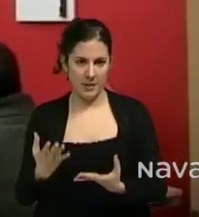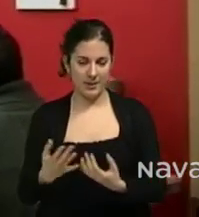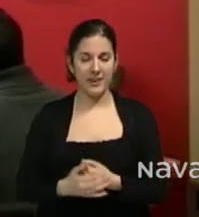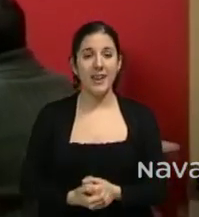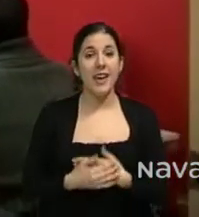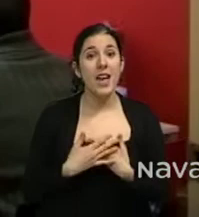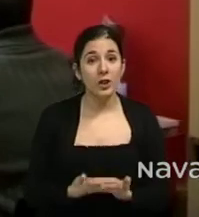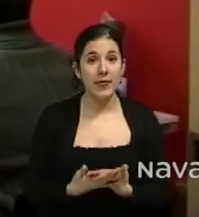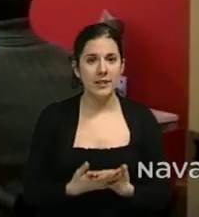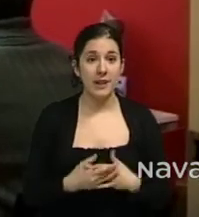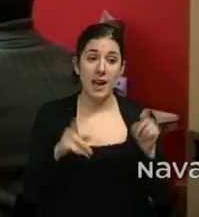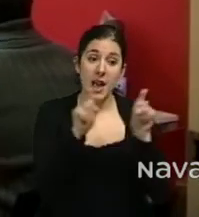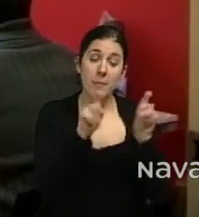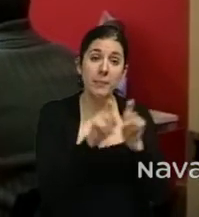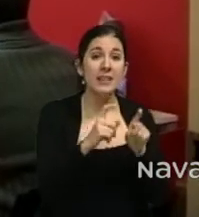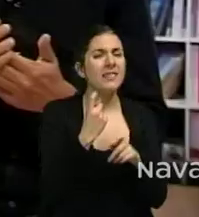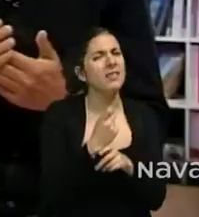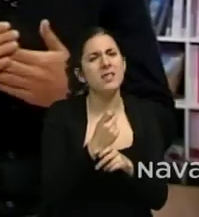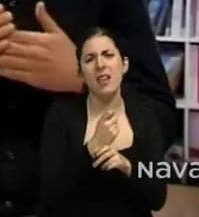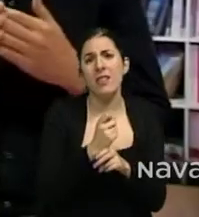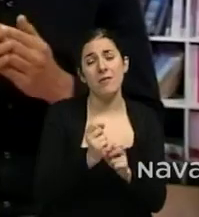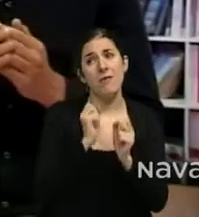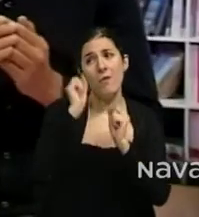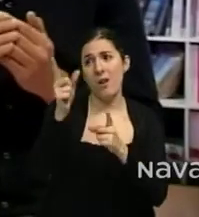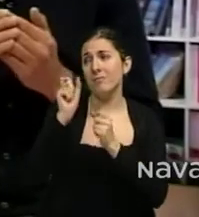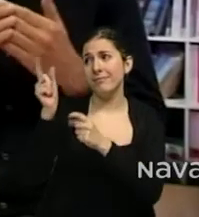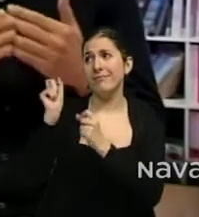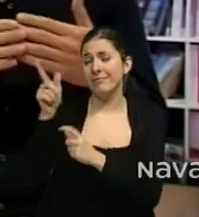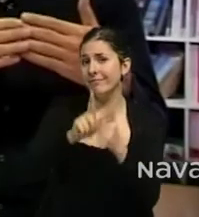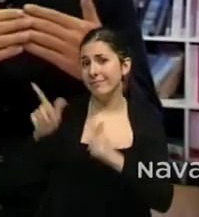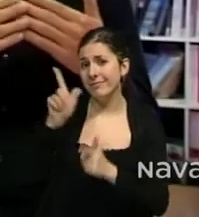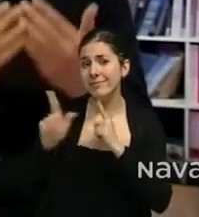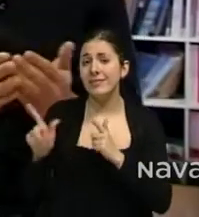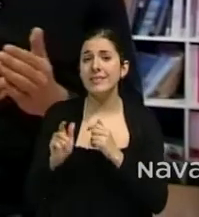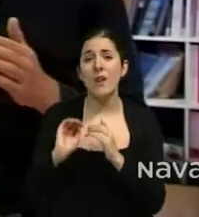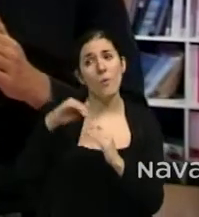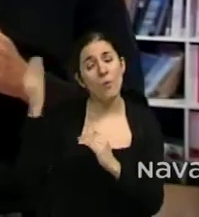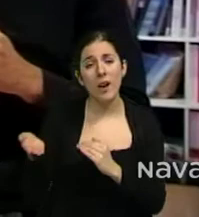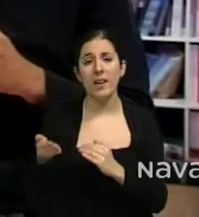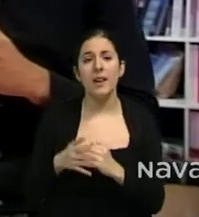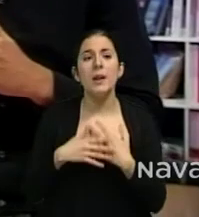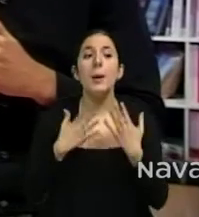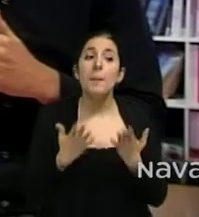las empresas de salir y además salir de una manera